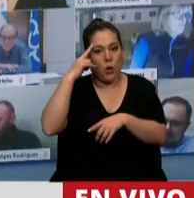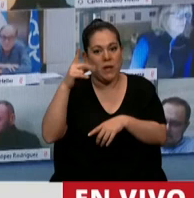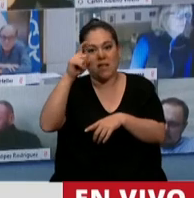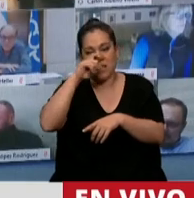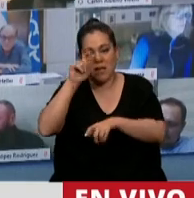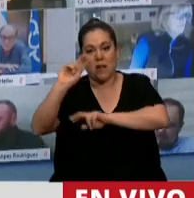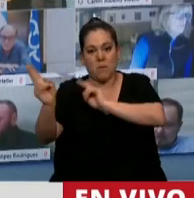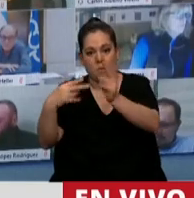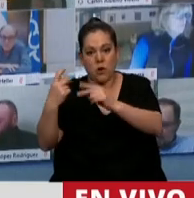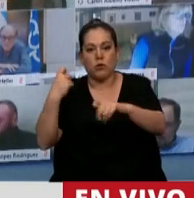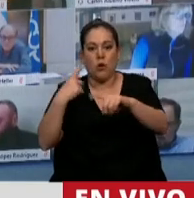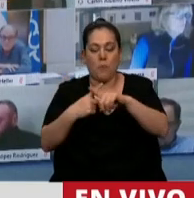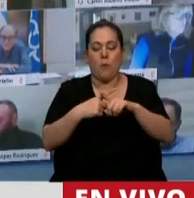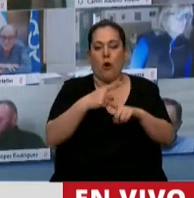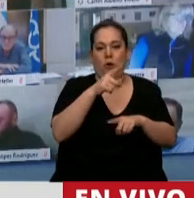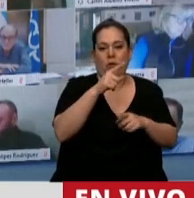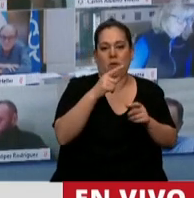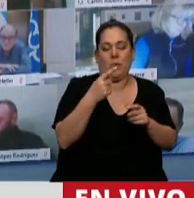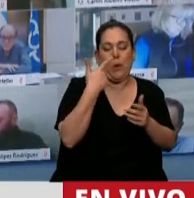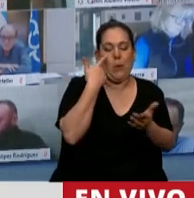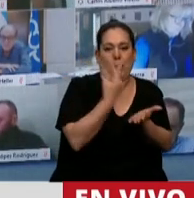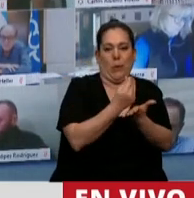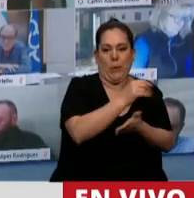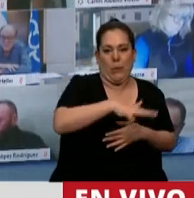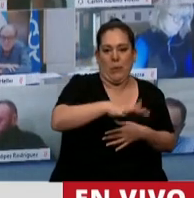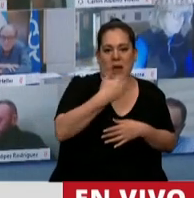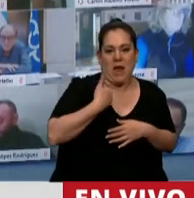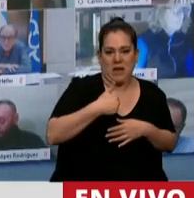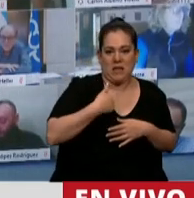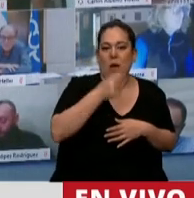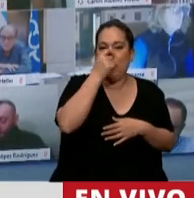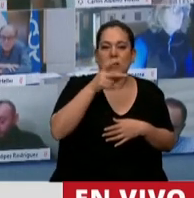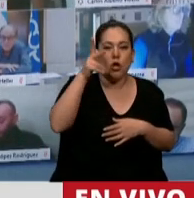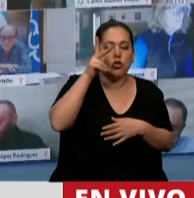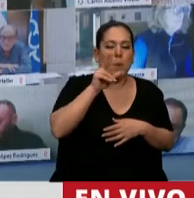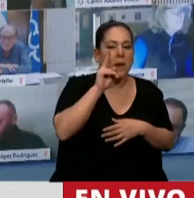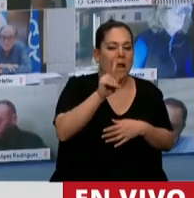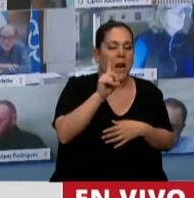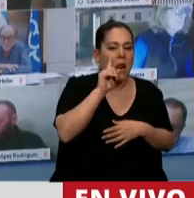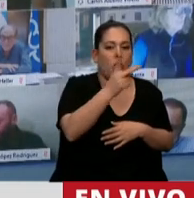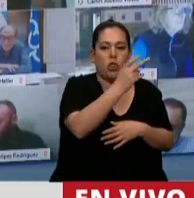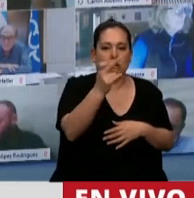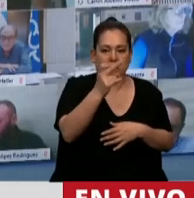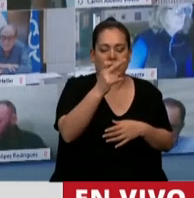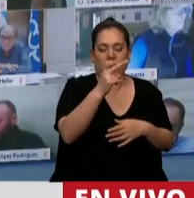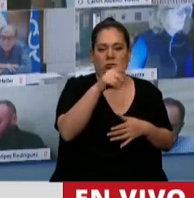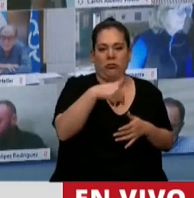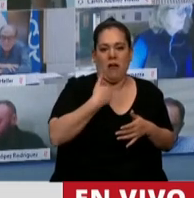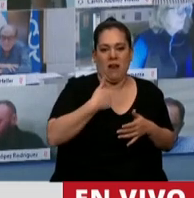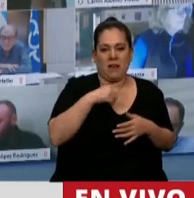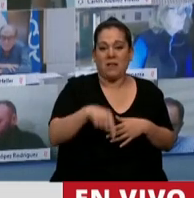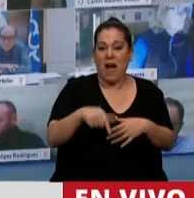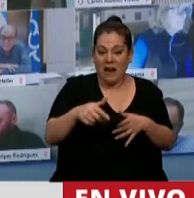mundo testea 57.000 personas cada millón, la Argentina 28.200. Fracasaron, el gobierno de